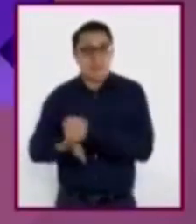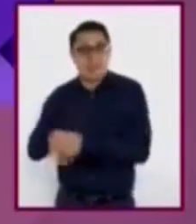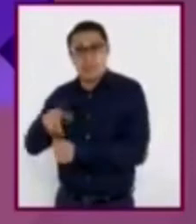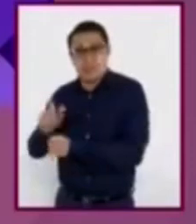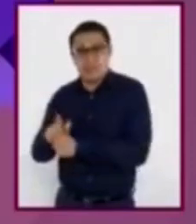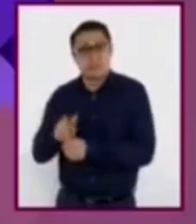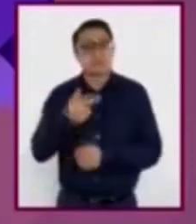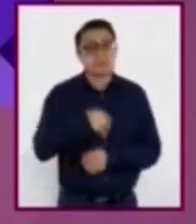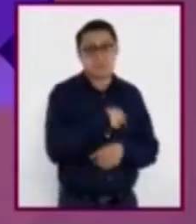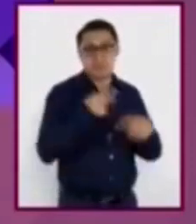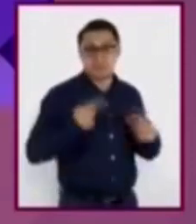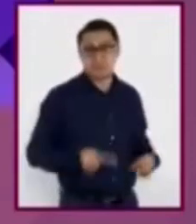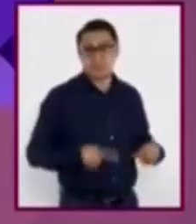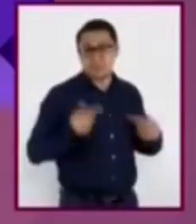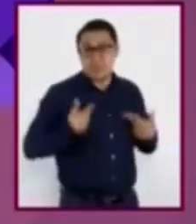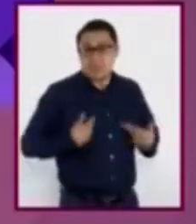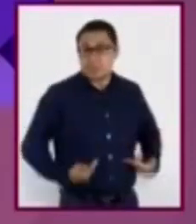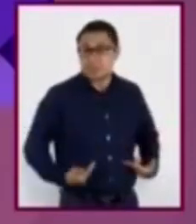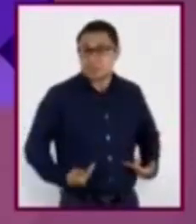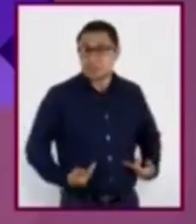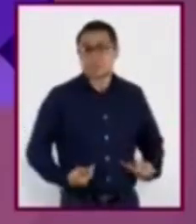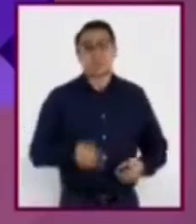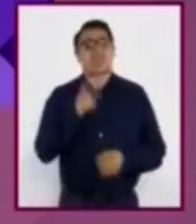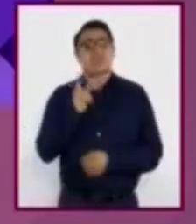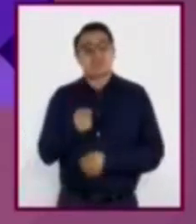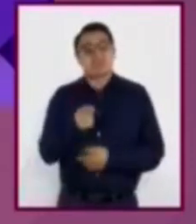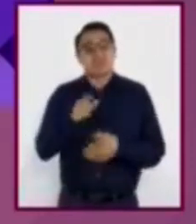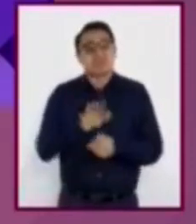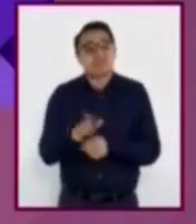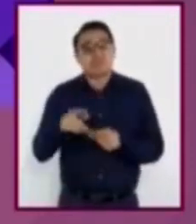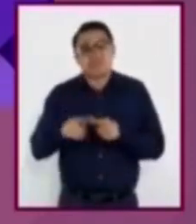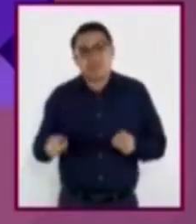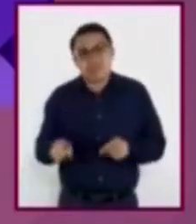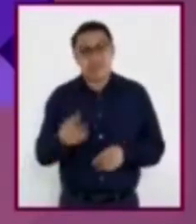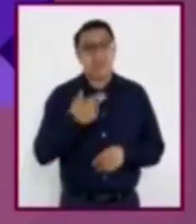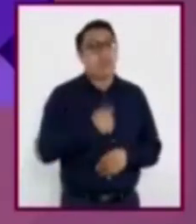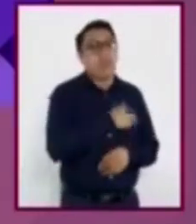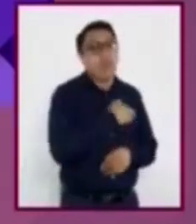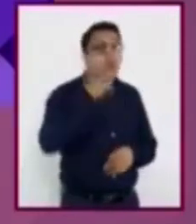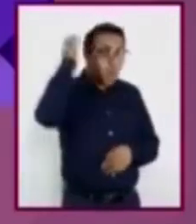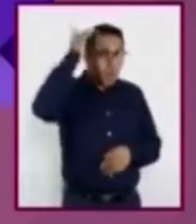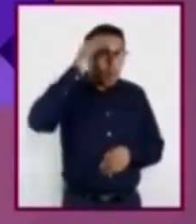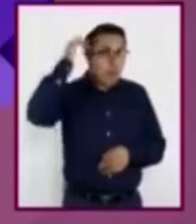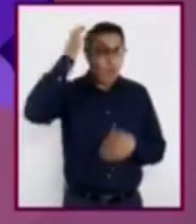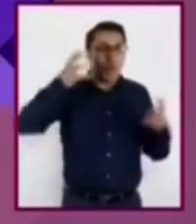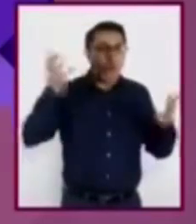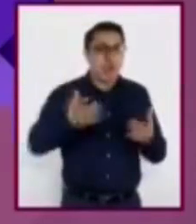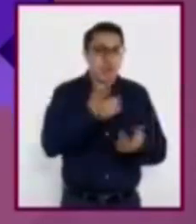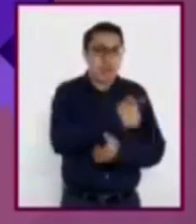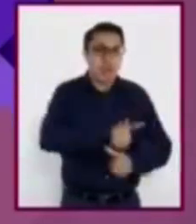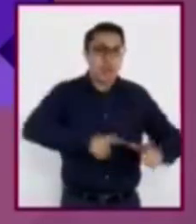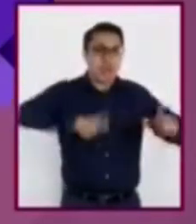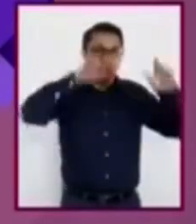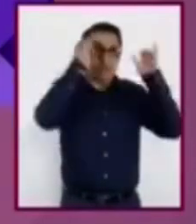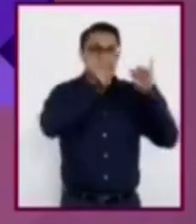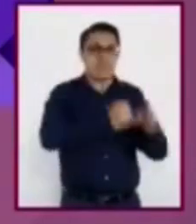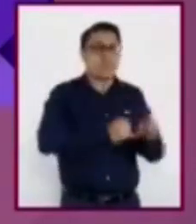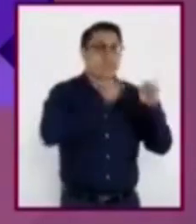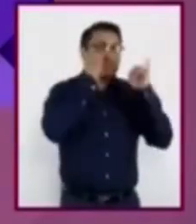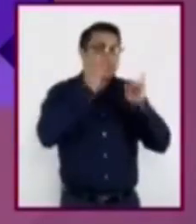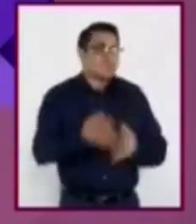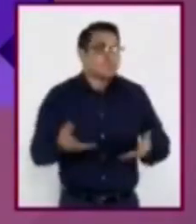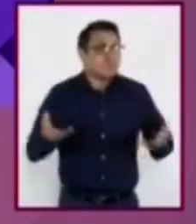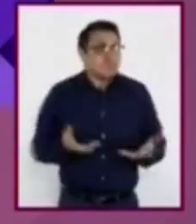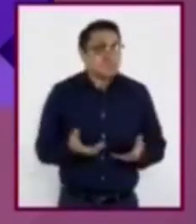y nosotros, los humanos, es que nosotros generamos razonamiento y generamos libertad individual. Entonces,